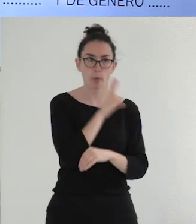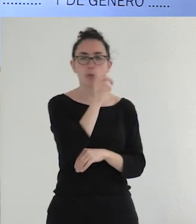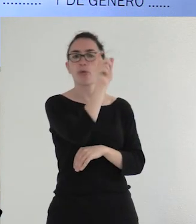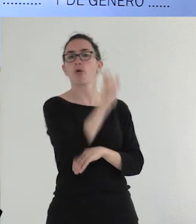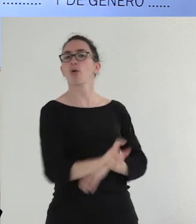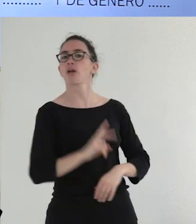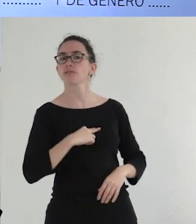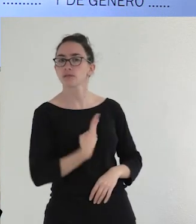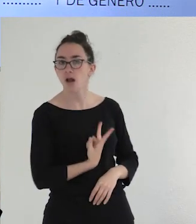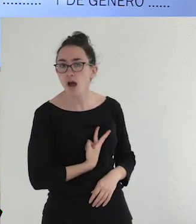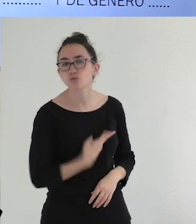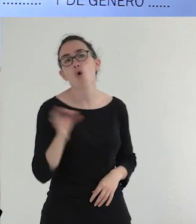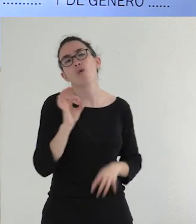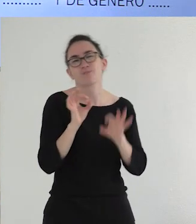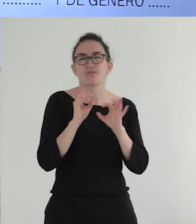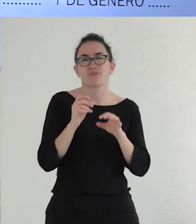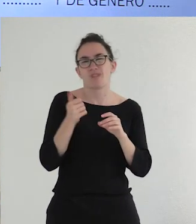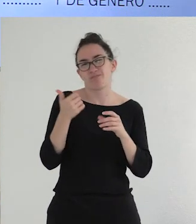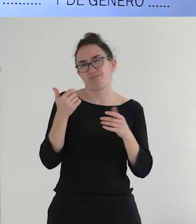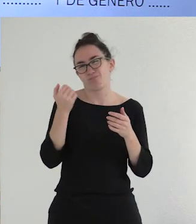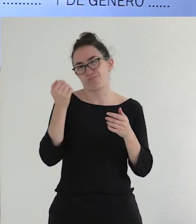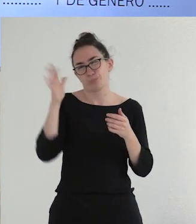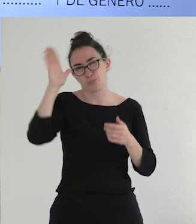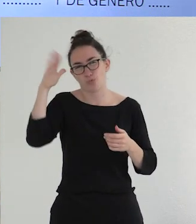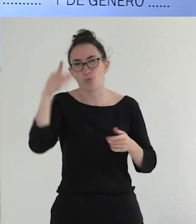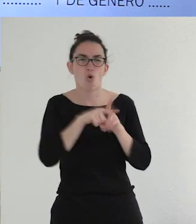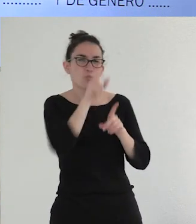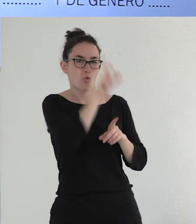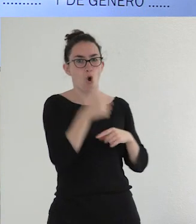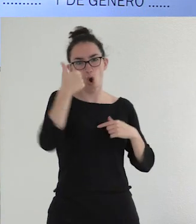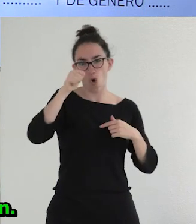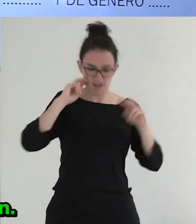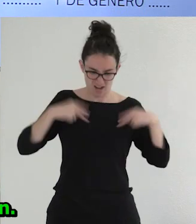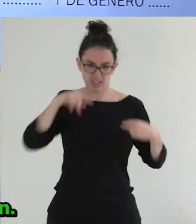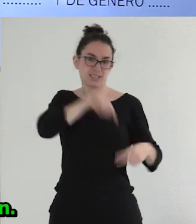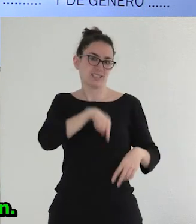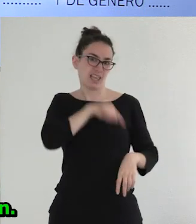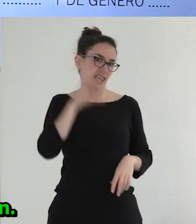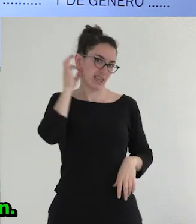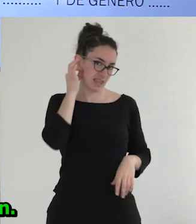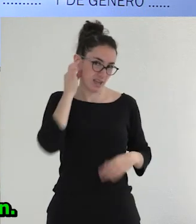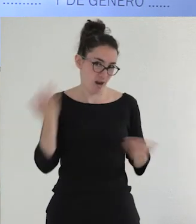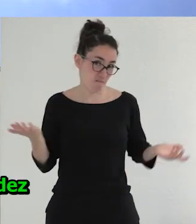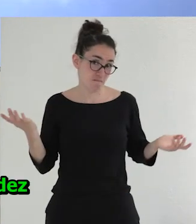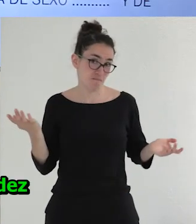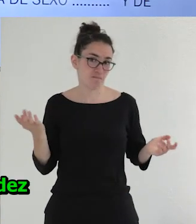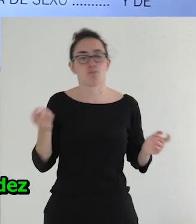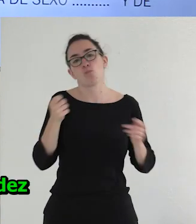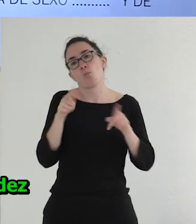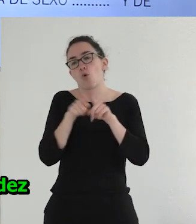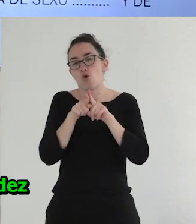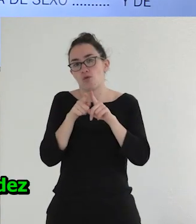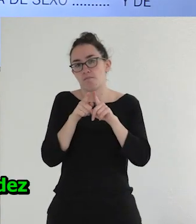trans o dicho de una forma como más vulgar, debe ser que Palete es un tío que se siente tía, ¿no? Vale. Bueno, esto sería como una primera aproximación. Pero